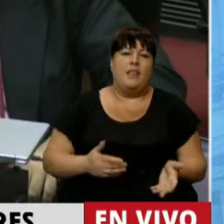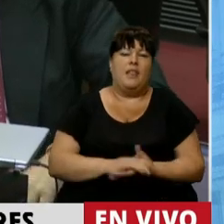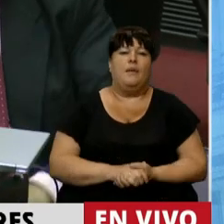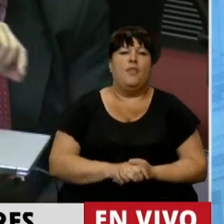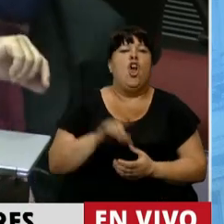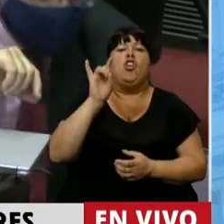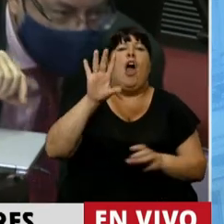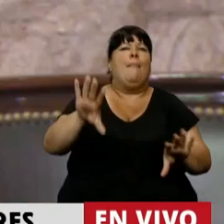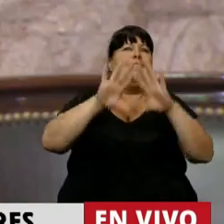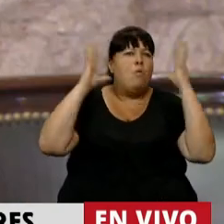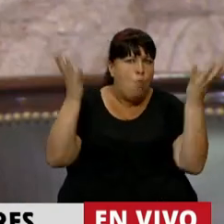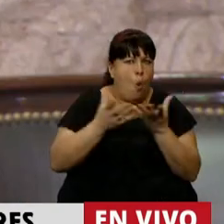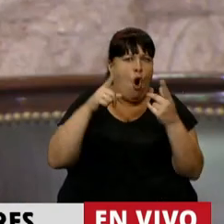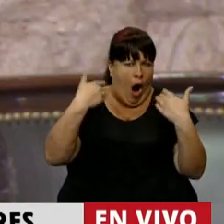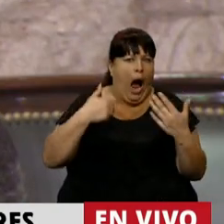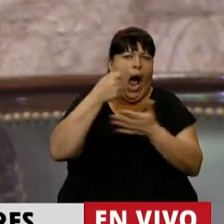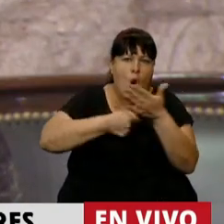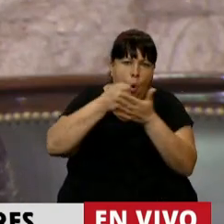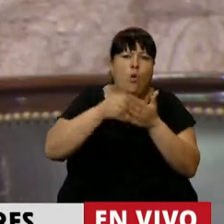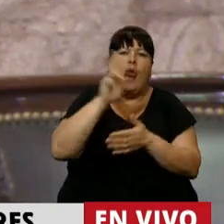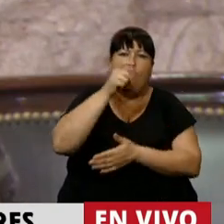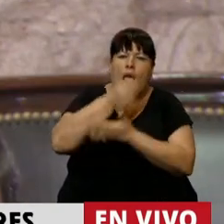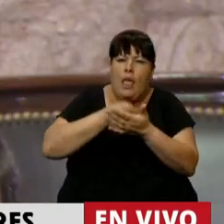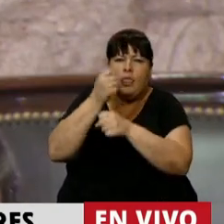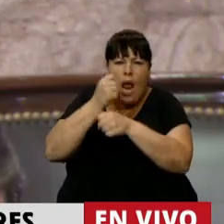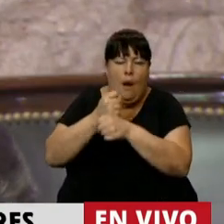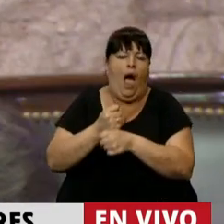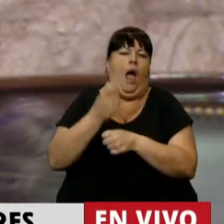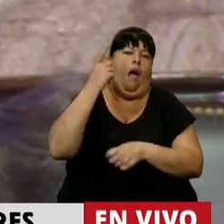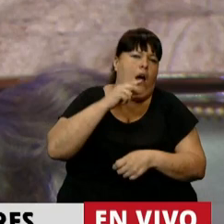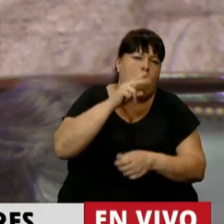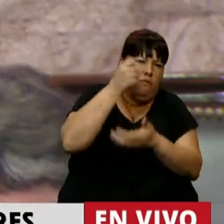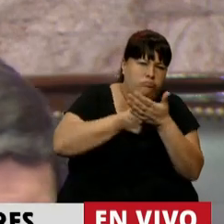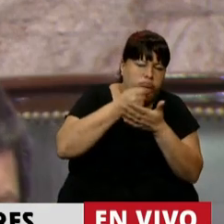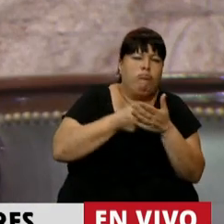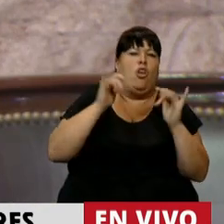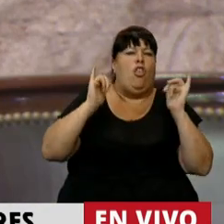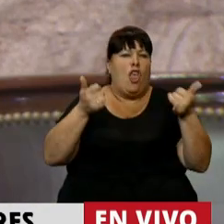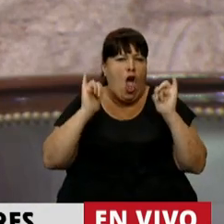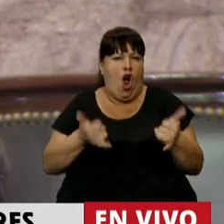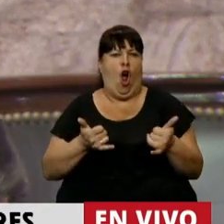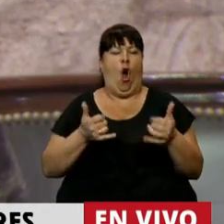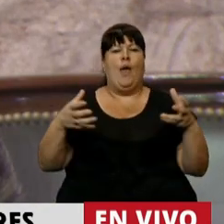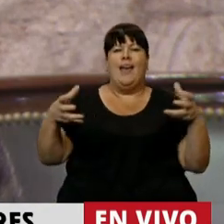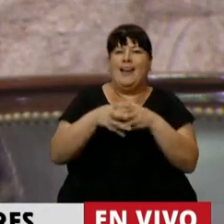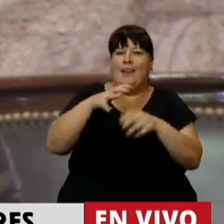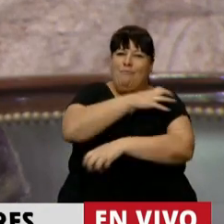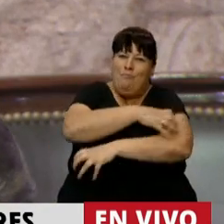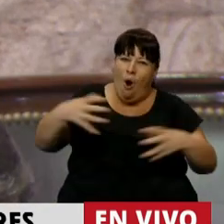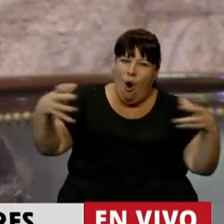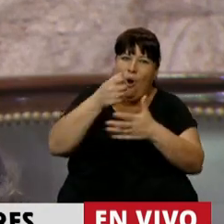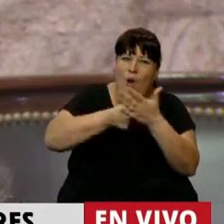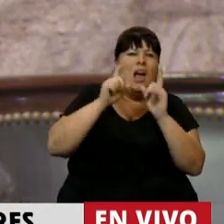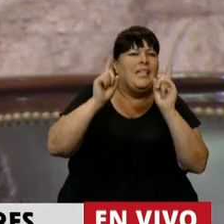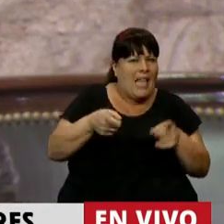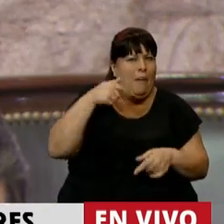no solo a nivel internacional ha habido importantes luchas de las trabajadoras, de los trabajadores, de la juventud, de los sectores populares, sino que